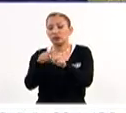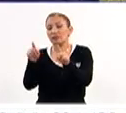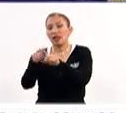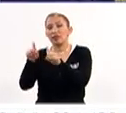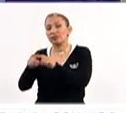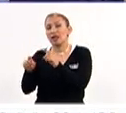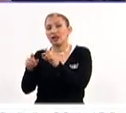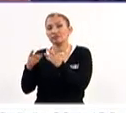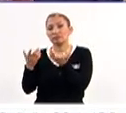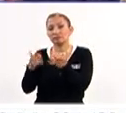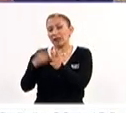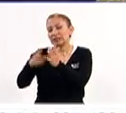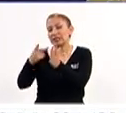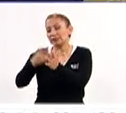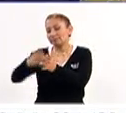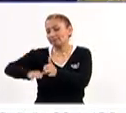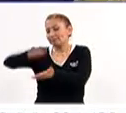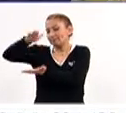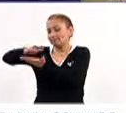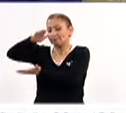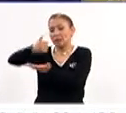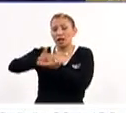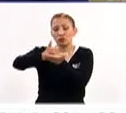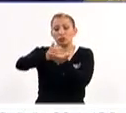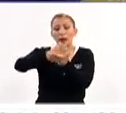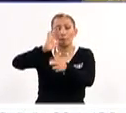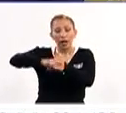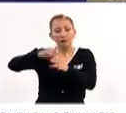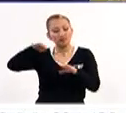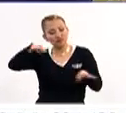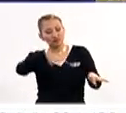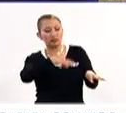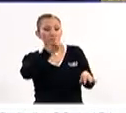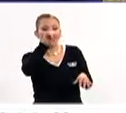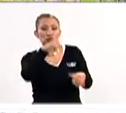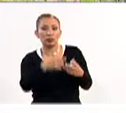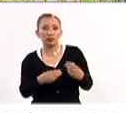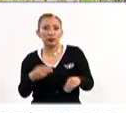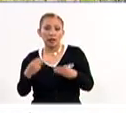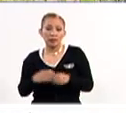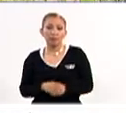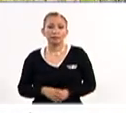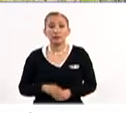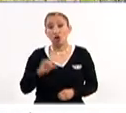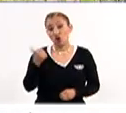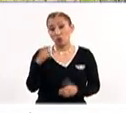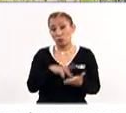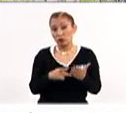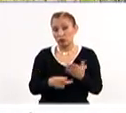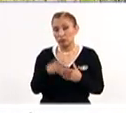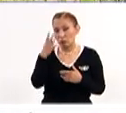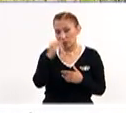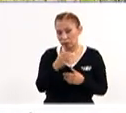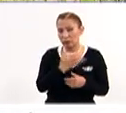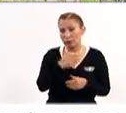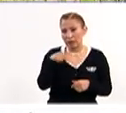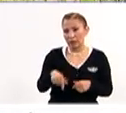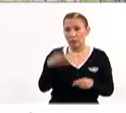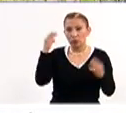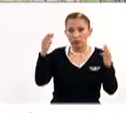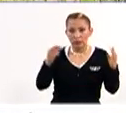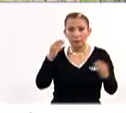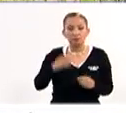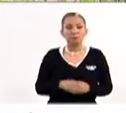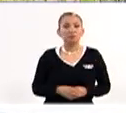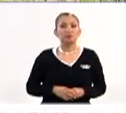que finalmente los ayudan a hacerse visibles también en otros mercados. Ah, bueno, eso es otro proyecto hermoso que tenemos aquí en el museo y